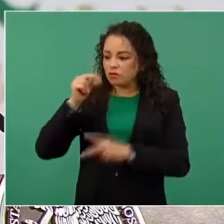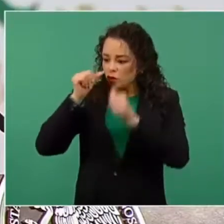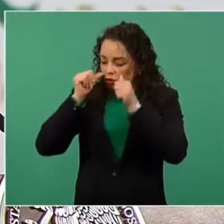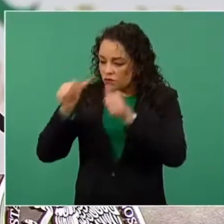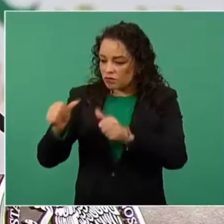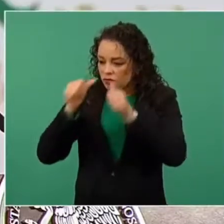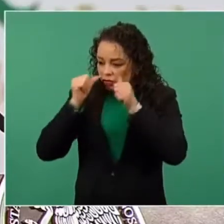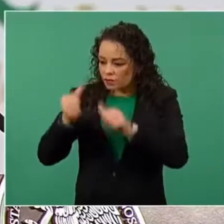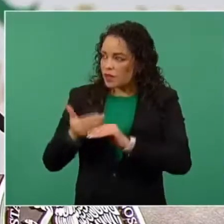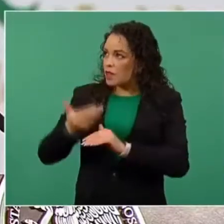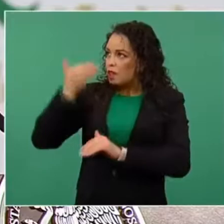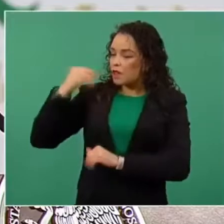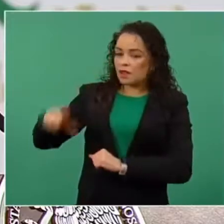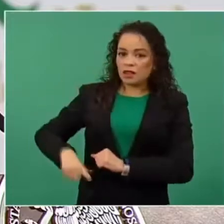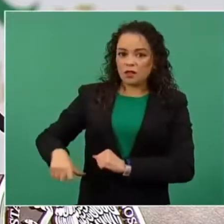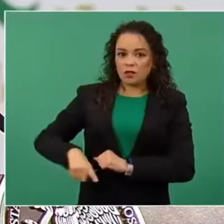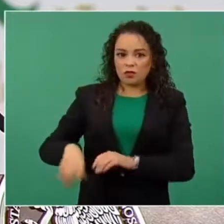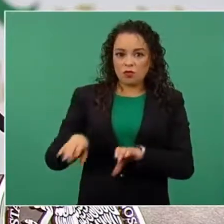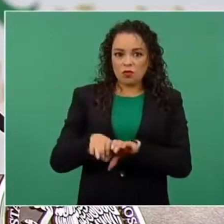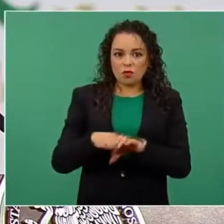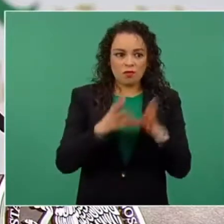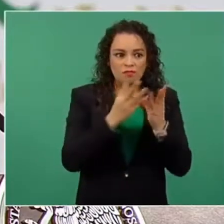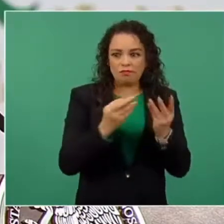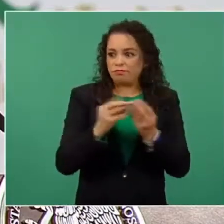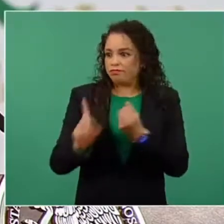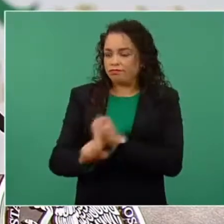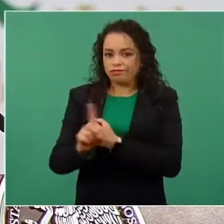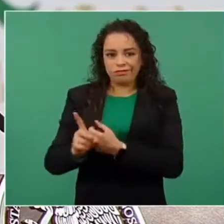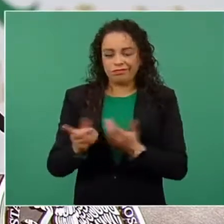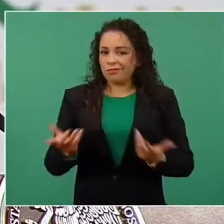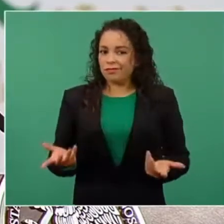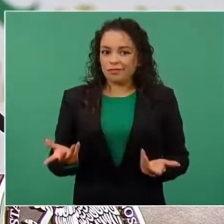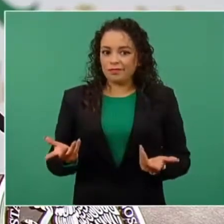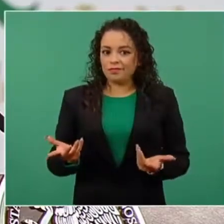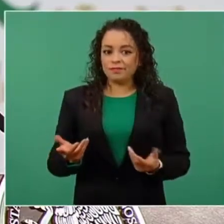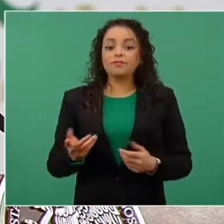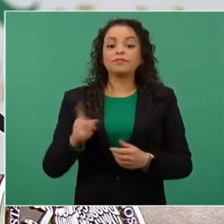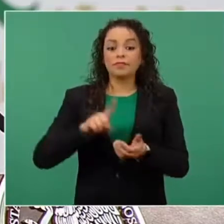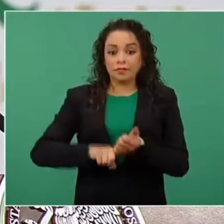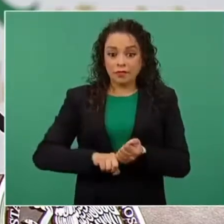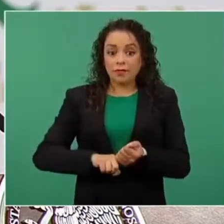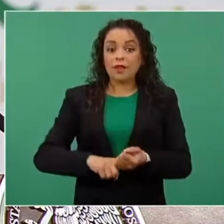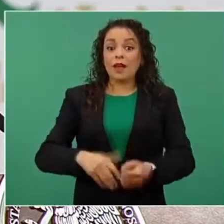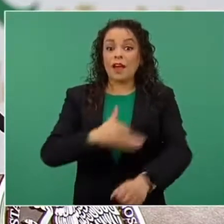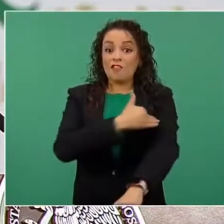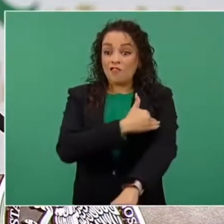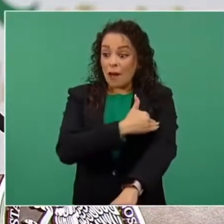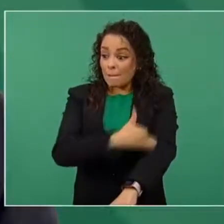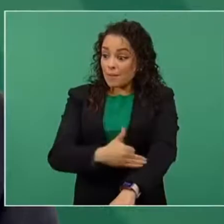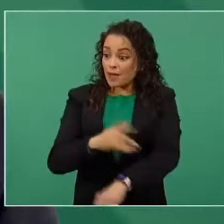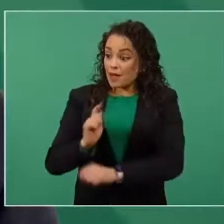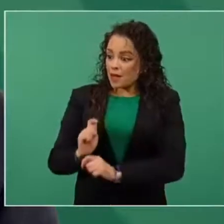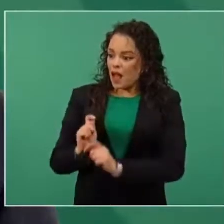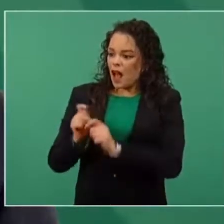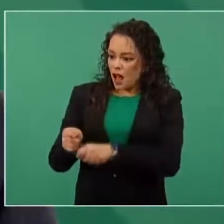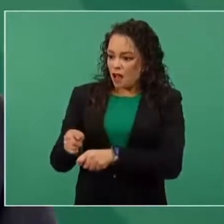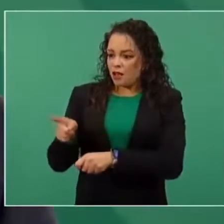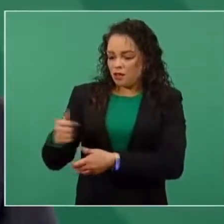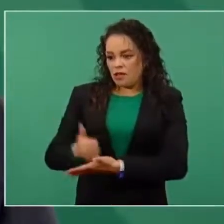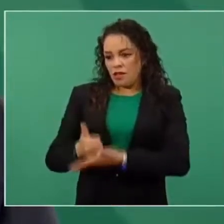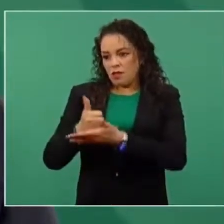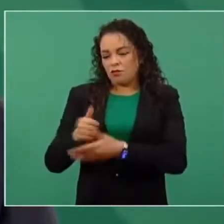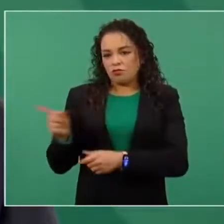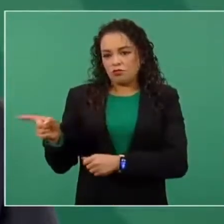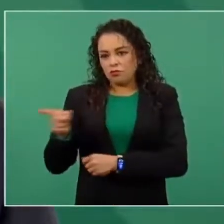enfrentar esta situación, dejando en muchos de los casos en manos de los propios familiares de las víctimas la búsqueda de